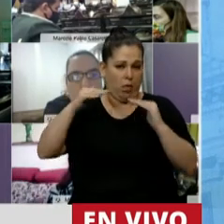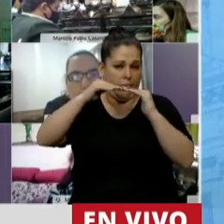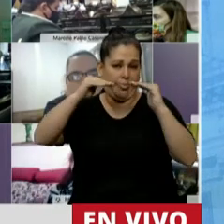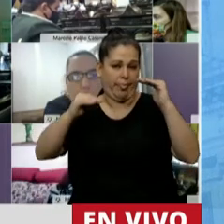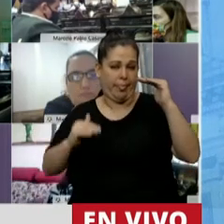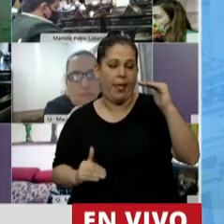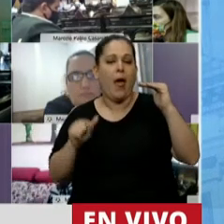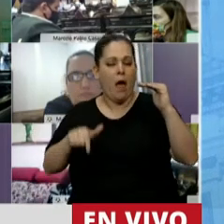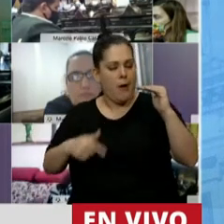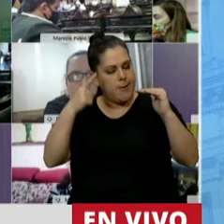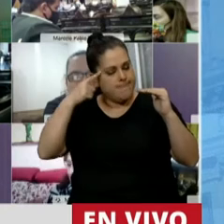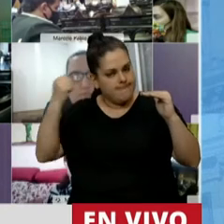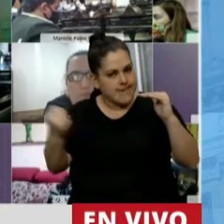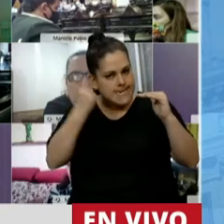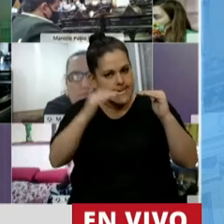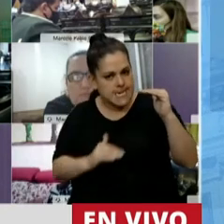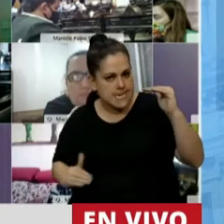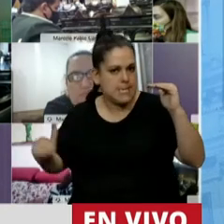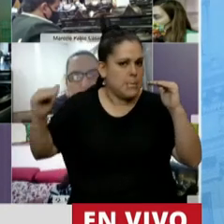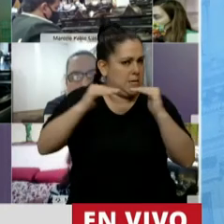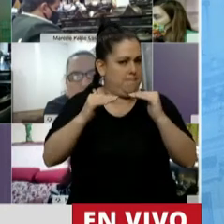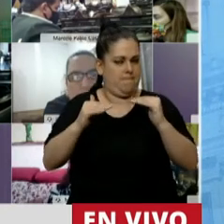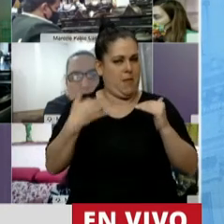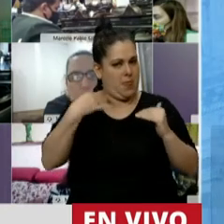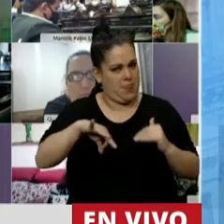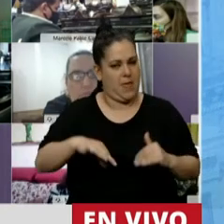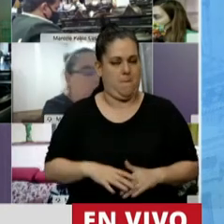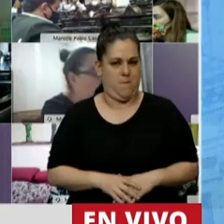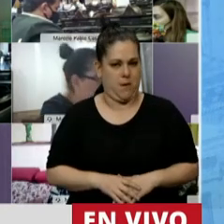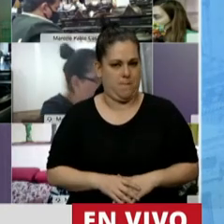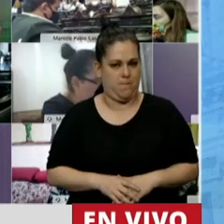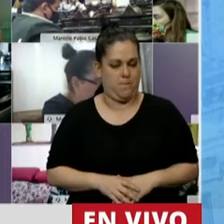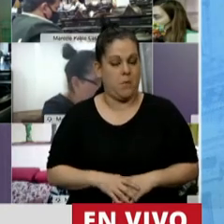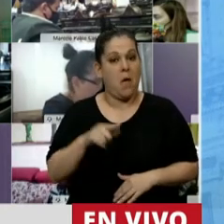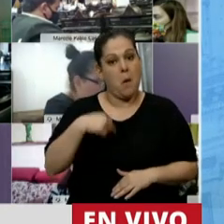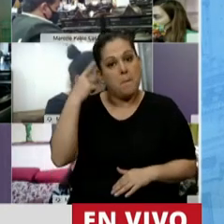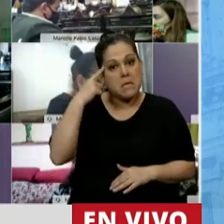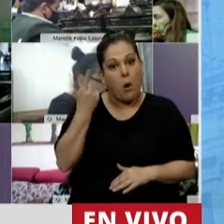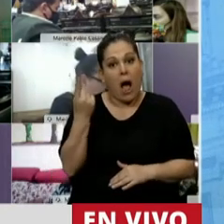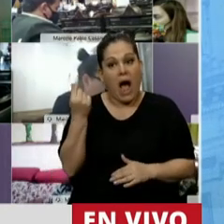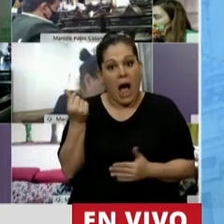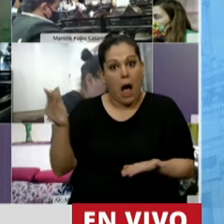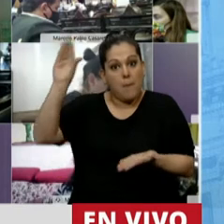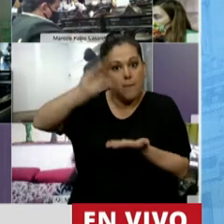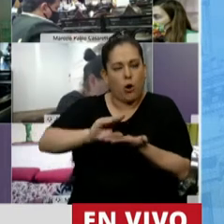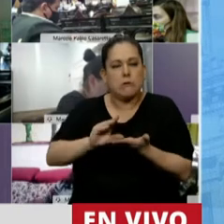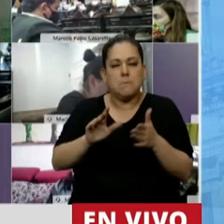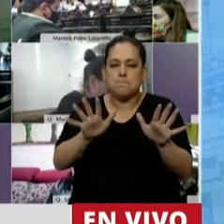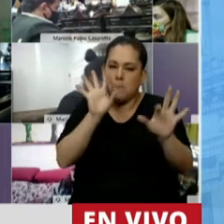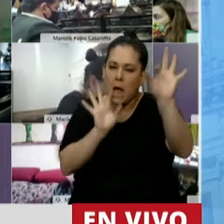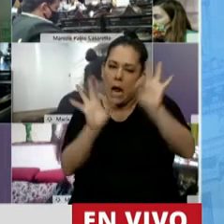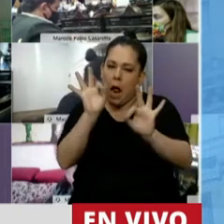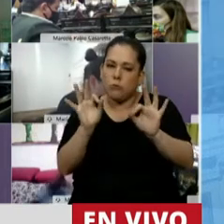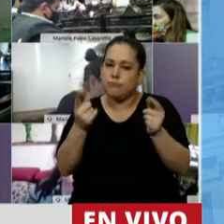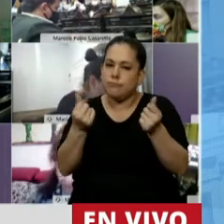a levantar a la Argentina desde abajo. Bueno, con este aporte calculamos que vamos a recaudar aproximadamente